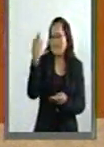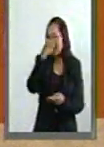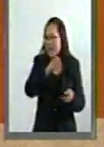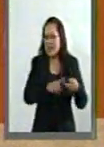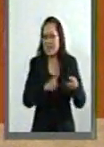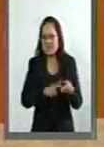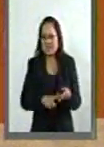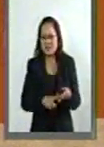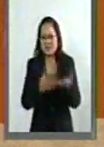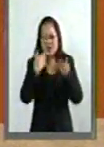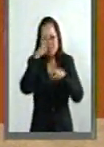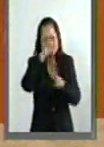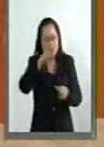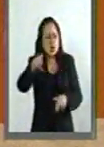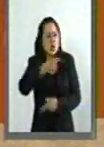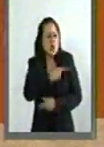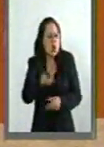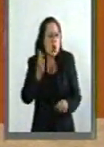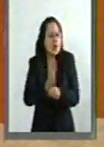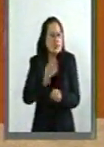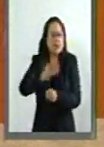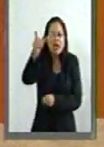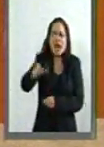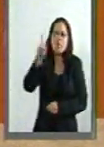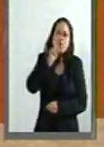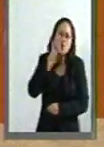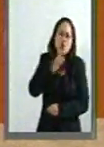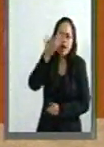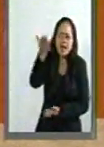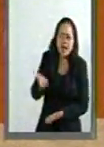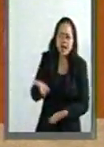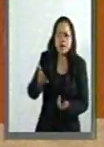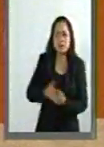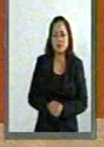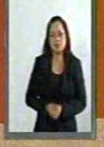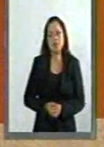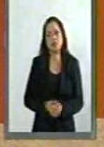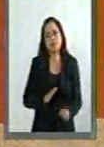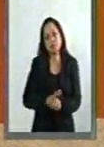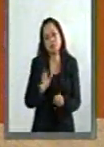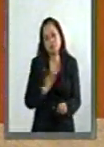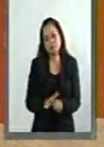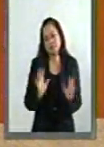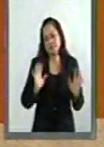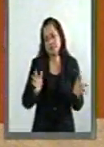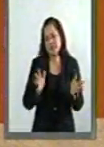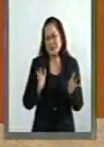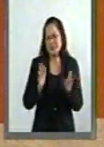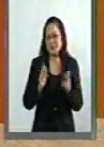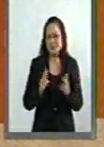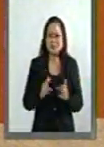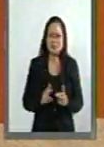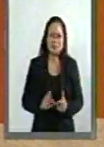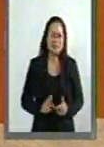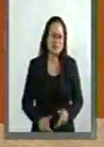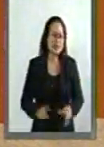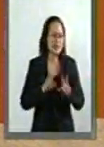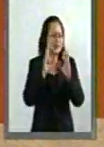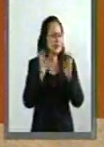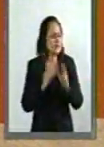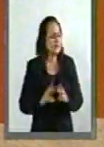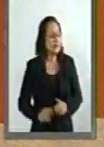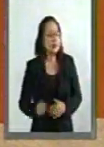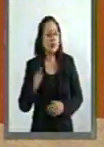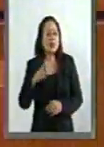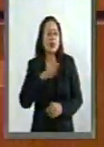¡Respeto, pobrecita, es mujer! La obra se había degradado. El